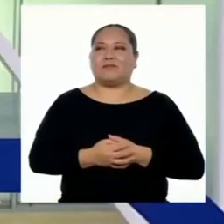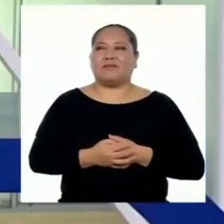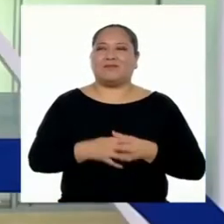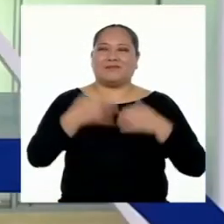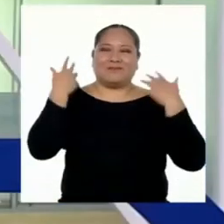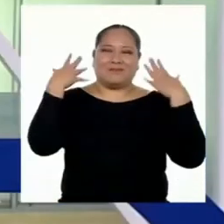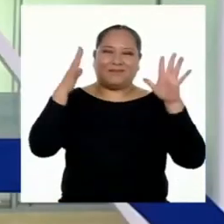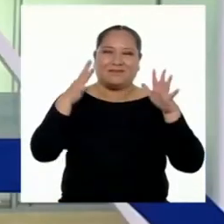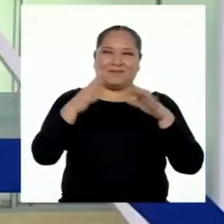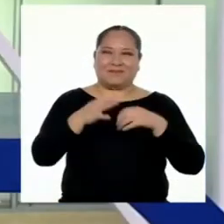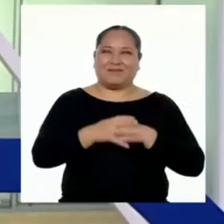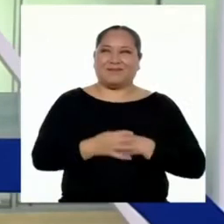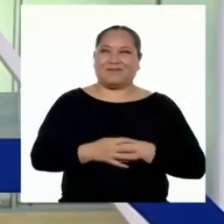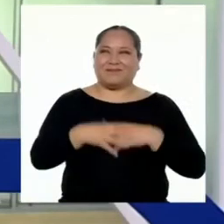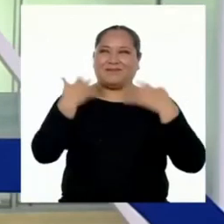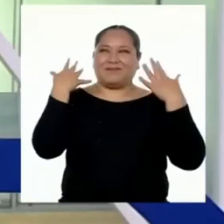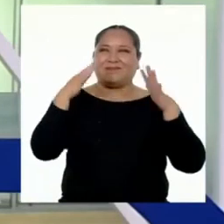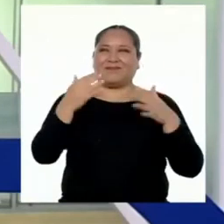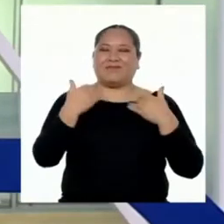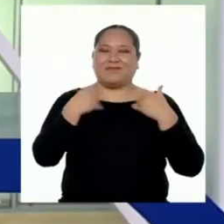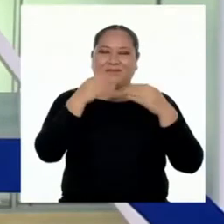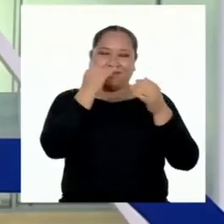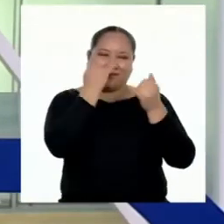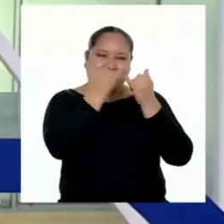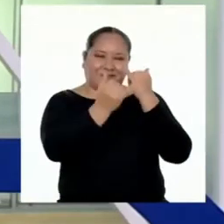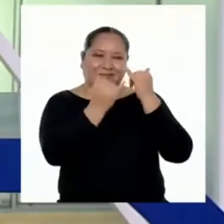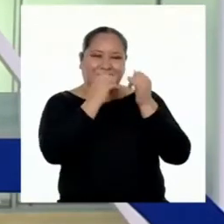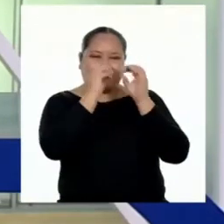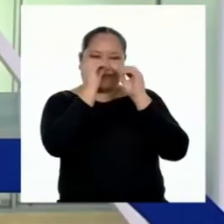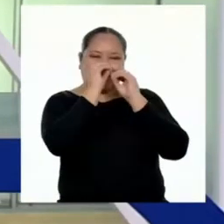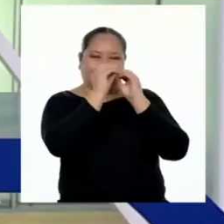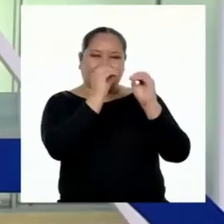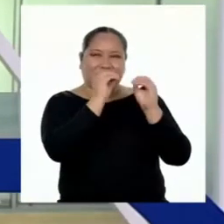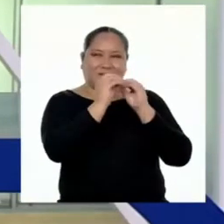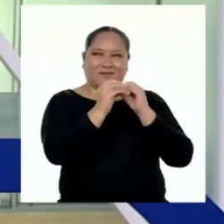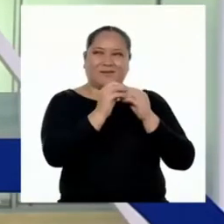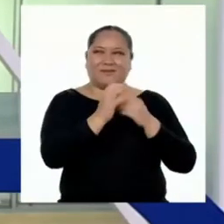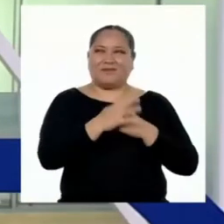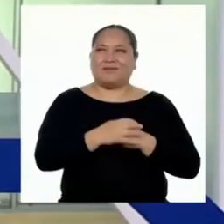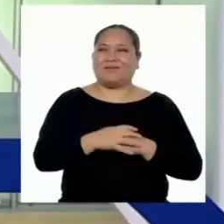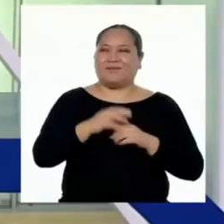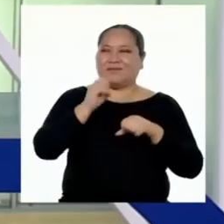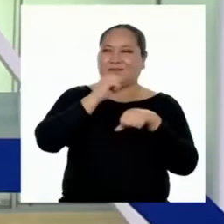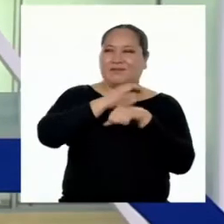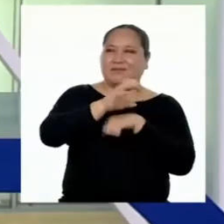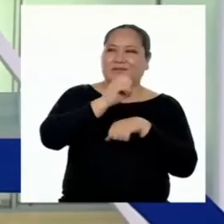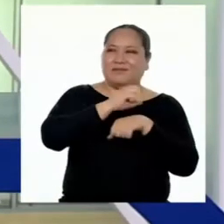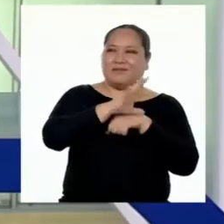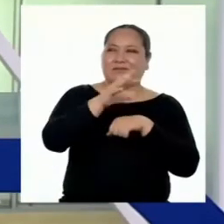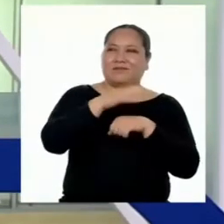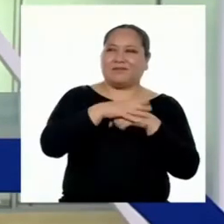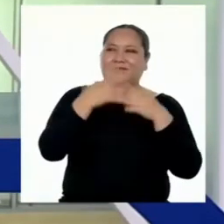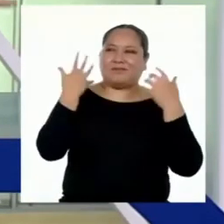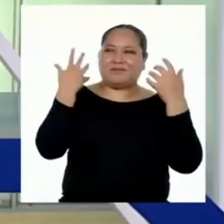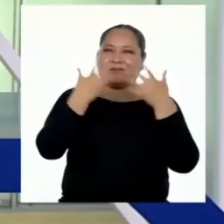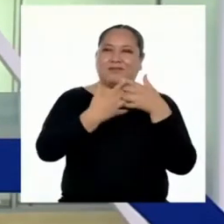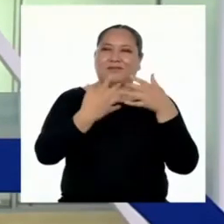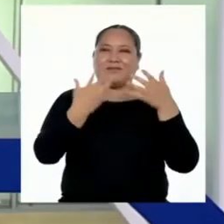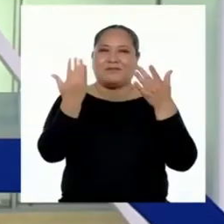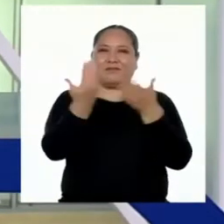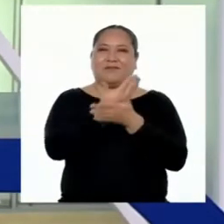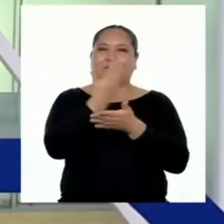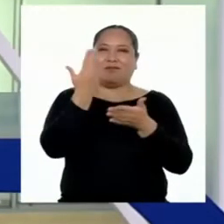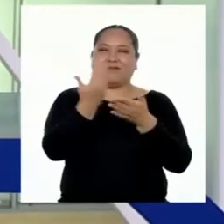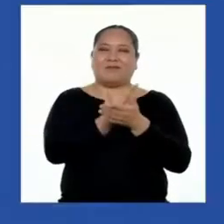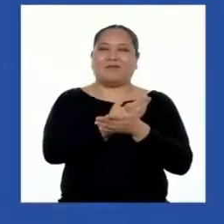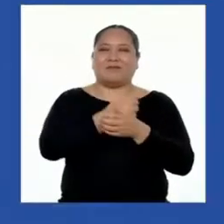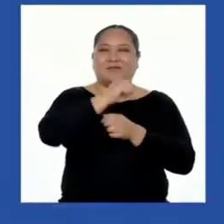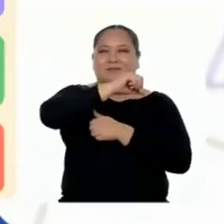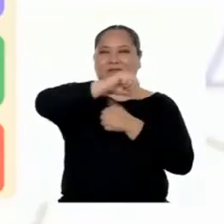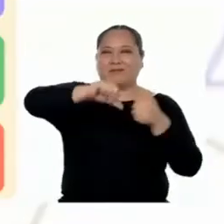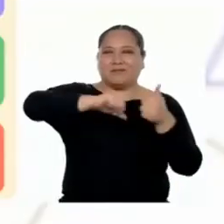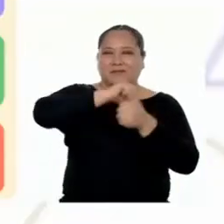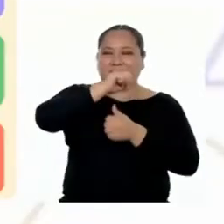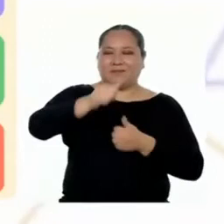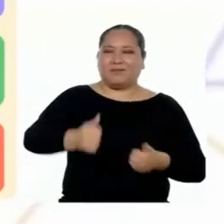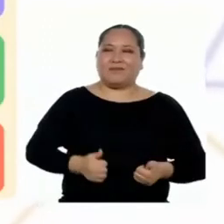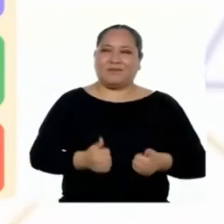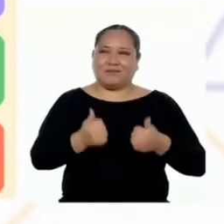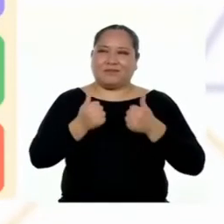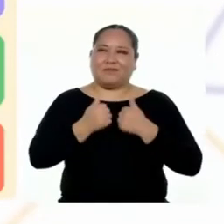Ya, ya tengo la versión final de mi texto instructivo con recomendaciones para hacer efectiva la nueva convivencia social.